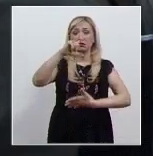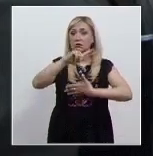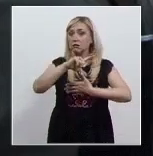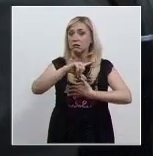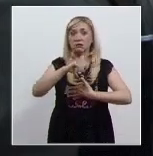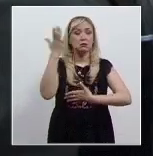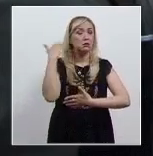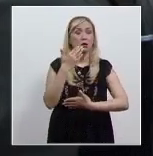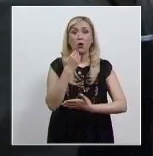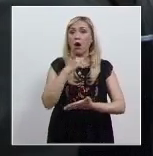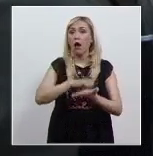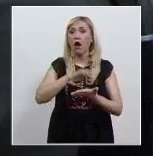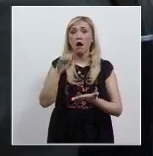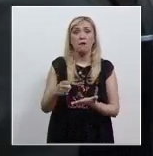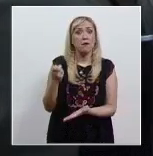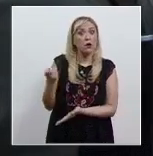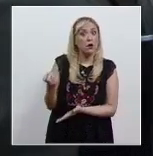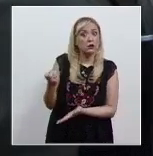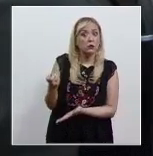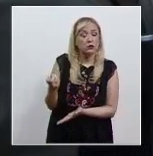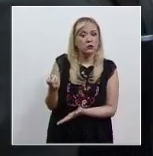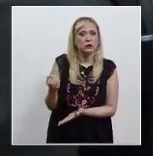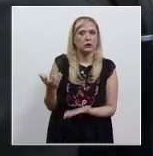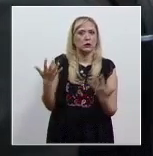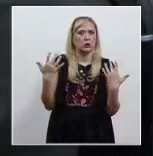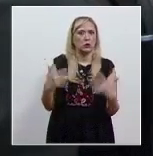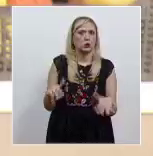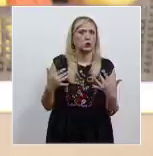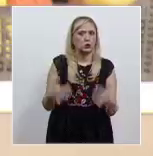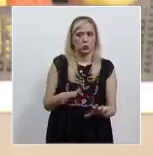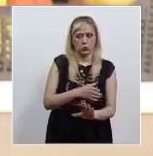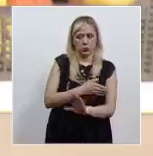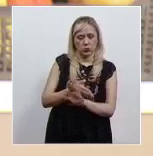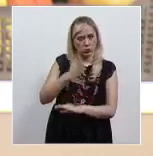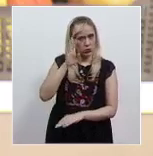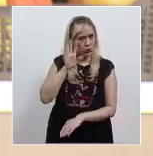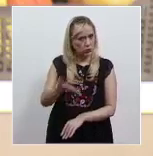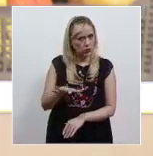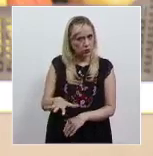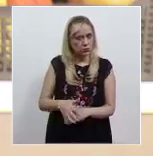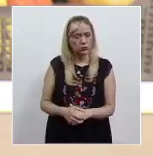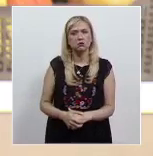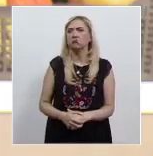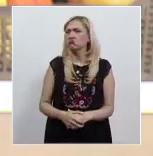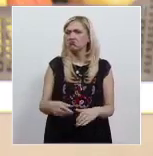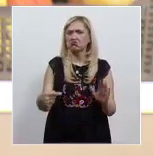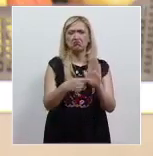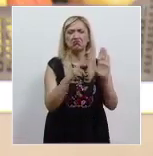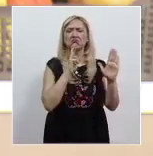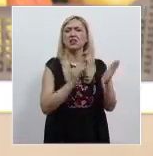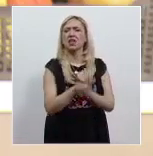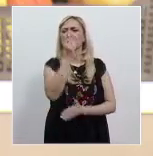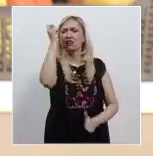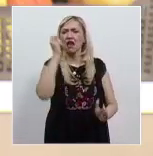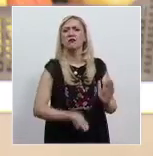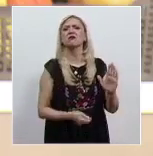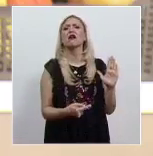no hay precedente de tal magnitud por este tipo de agresiones. Si queda firme esta sentencia, es una